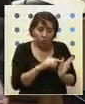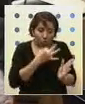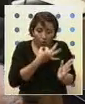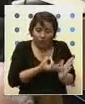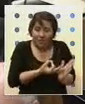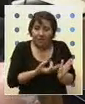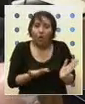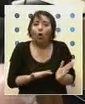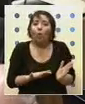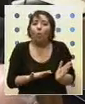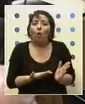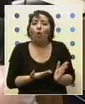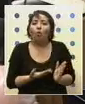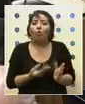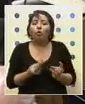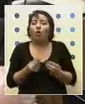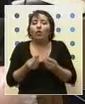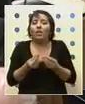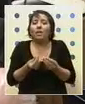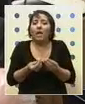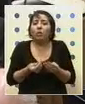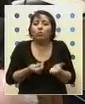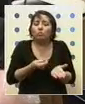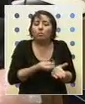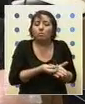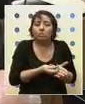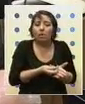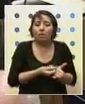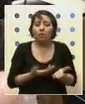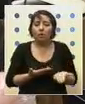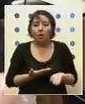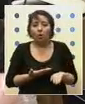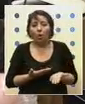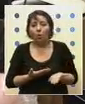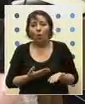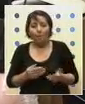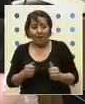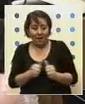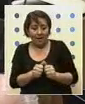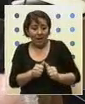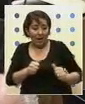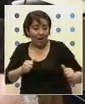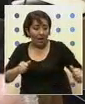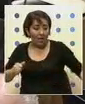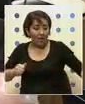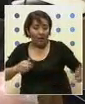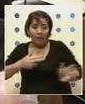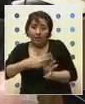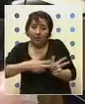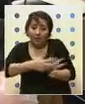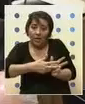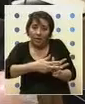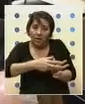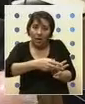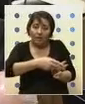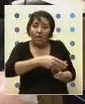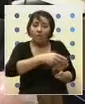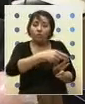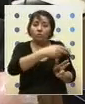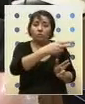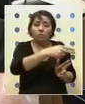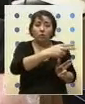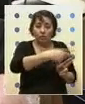cómo van a estar los recursos para la extensión al sur del Bío Bío hacia Coronel